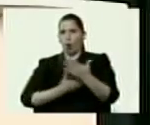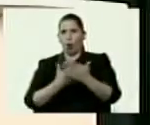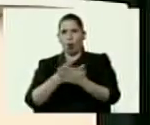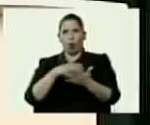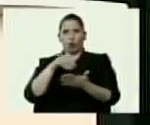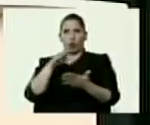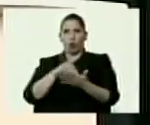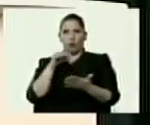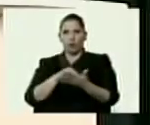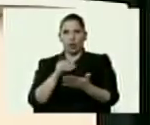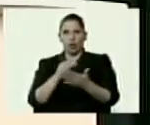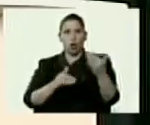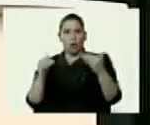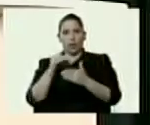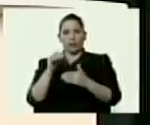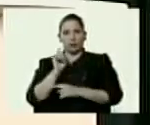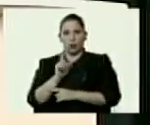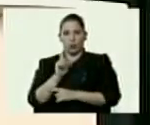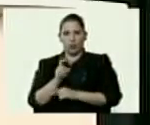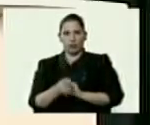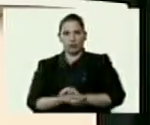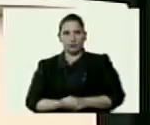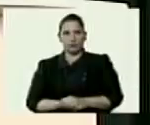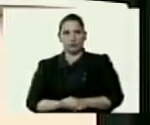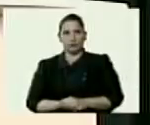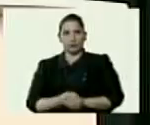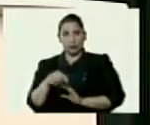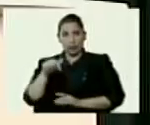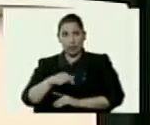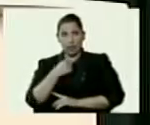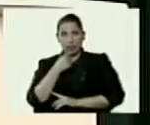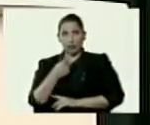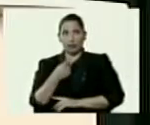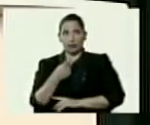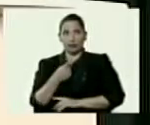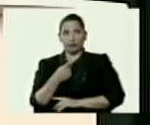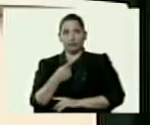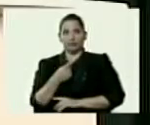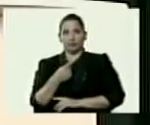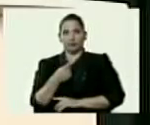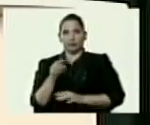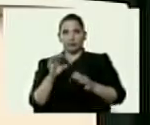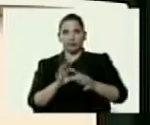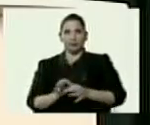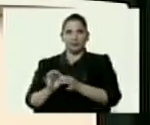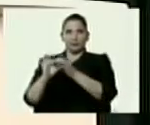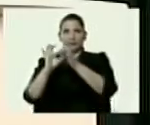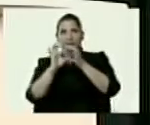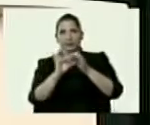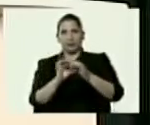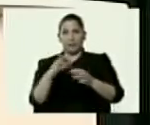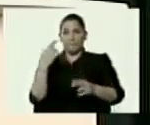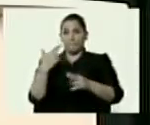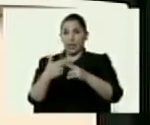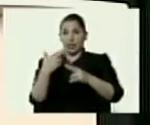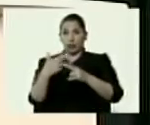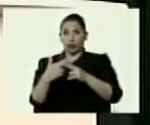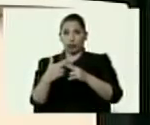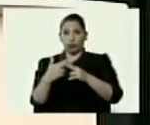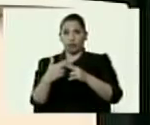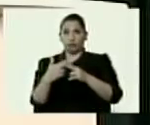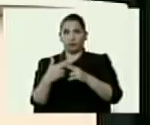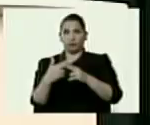máximo que merece. Aquí dice, alianza peligrosa, se